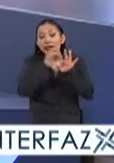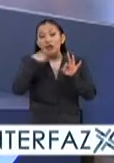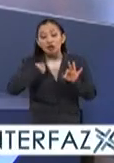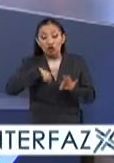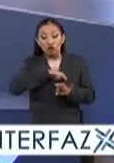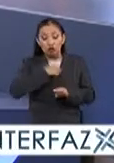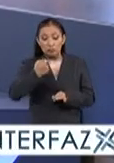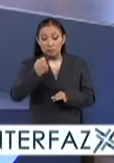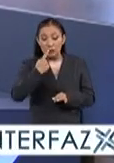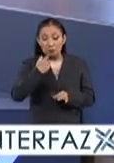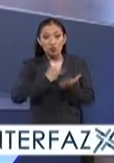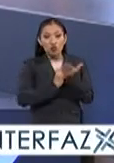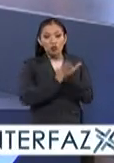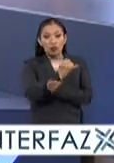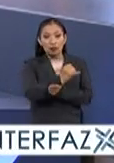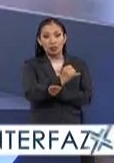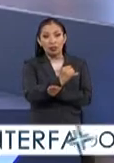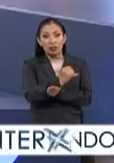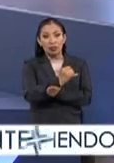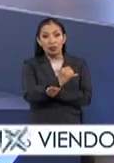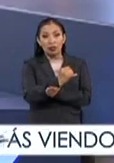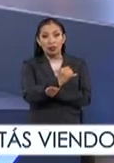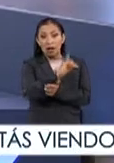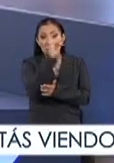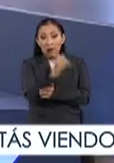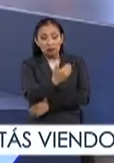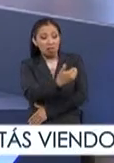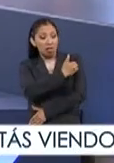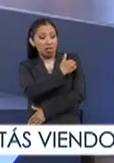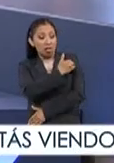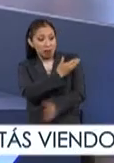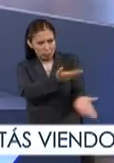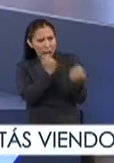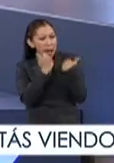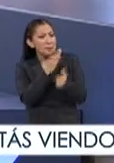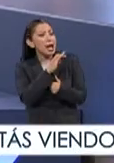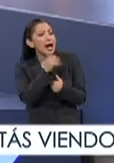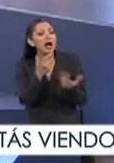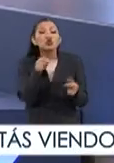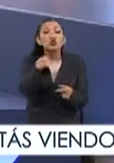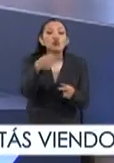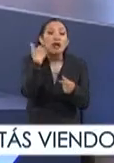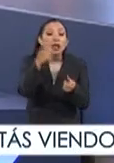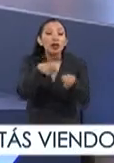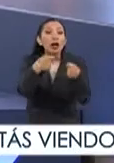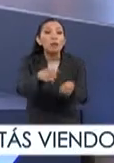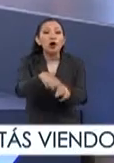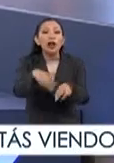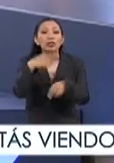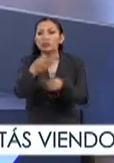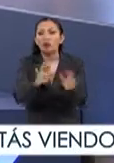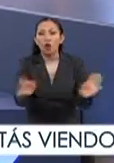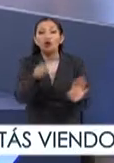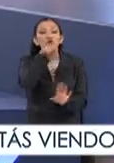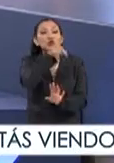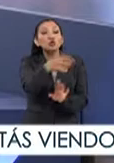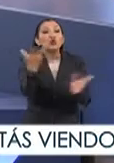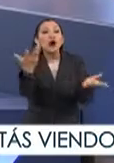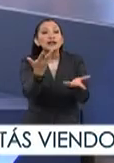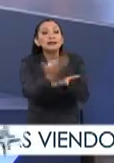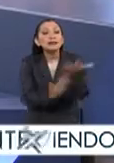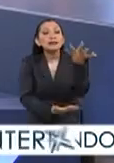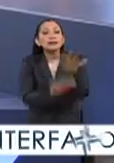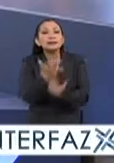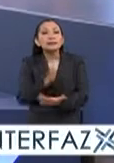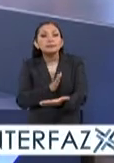uno tiene que ser el que tome la iniciativa. No van a llegar a las aulas y le van a decir, a ver, ¿quién quiere una beca? Aquí están sus boletos, aquí están sus no. Tiene uno que ser